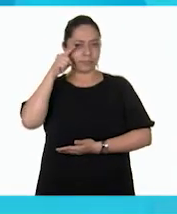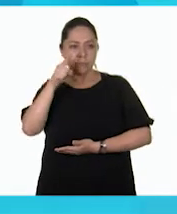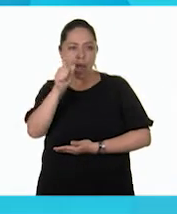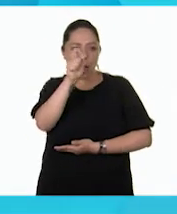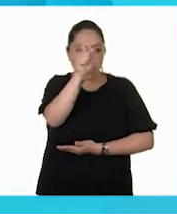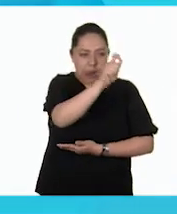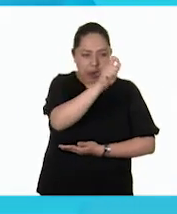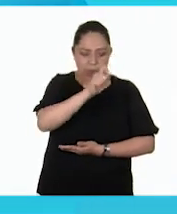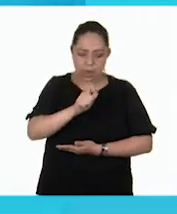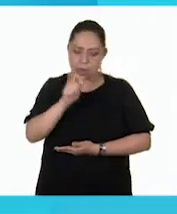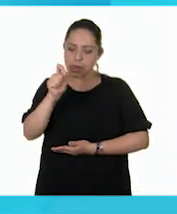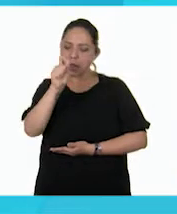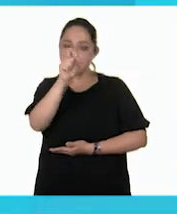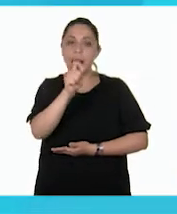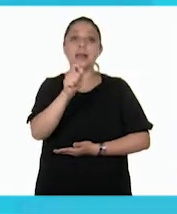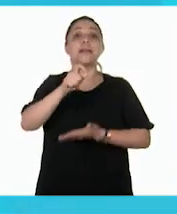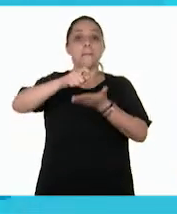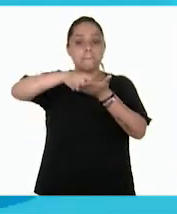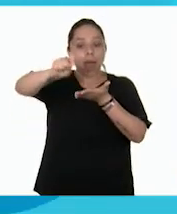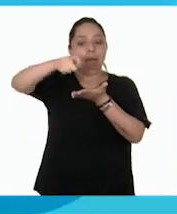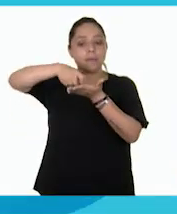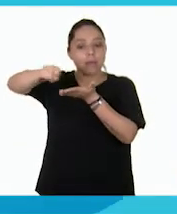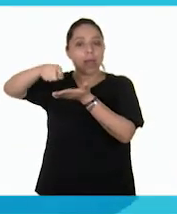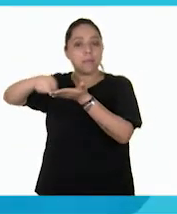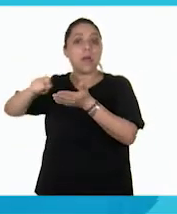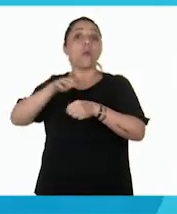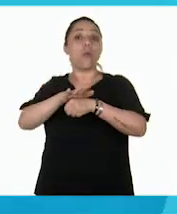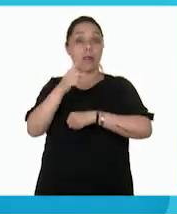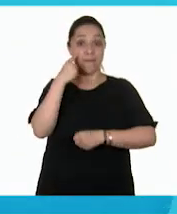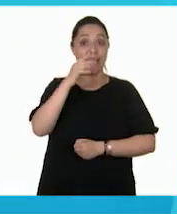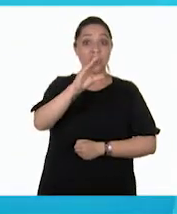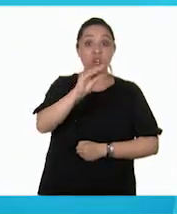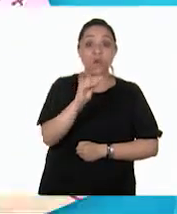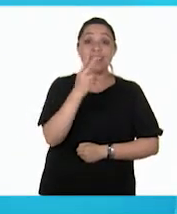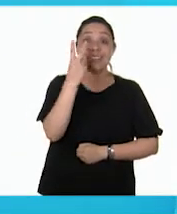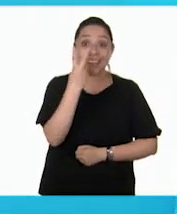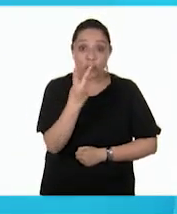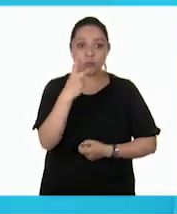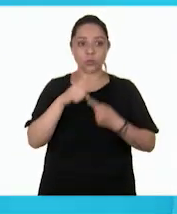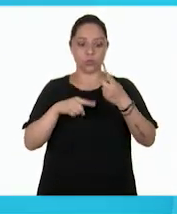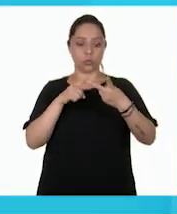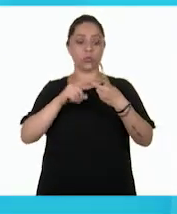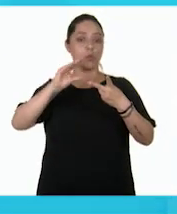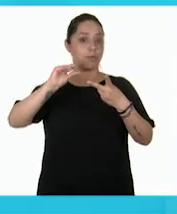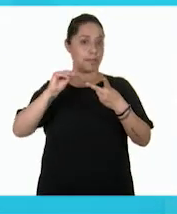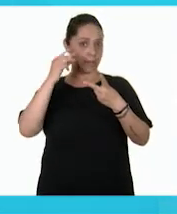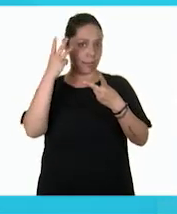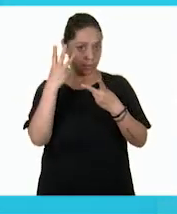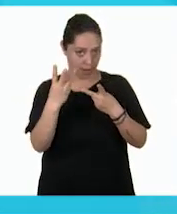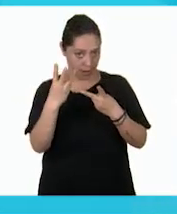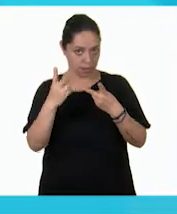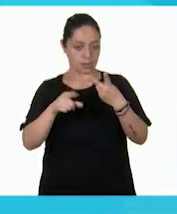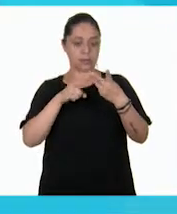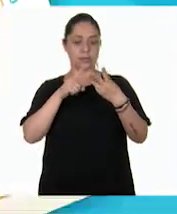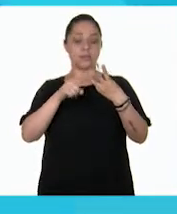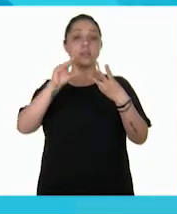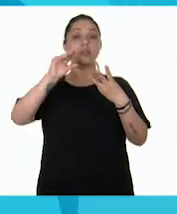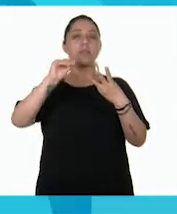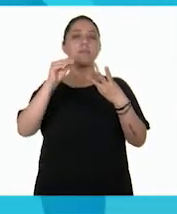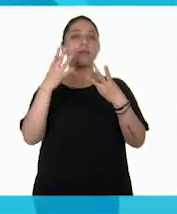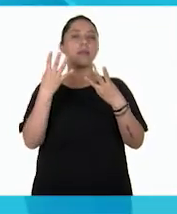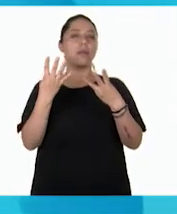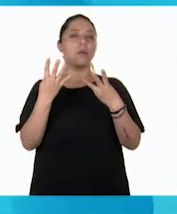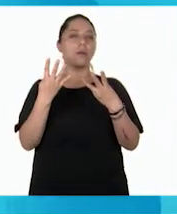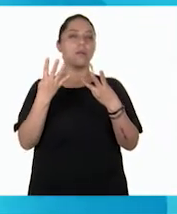poco a poquito las páginas que les voy a mencionar. La 92, la 93, la 94,